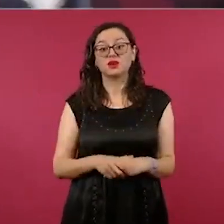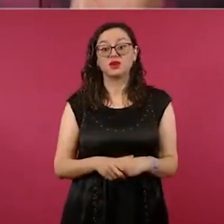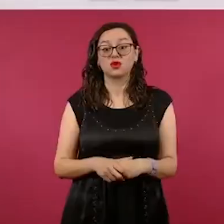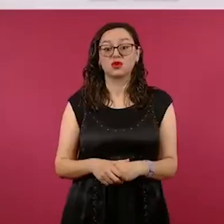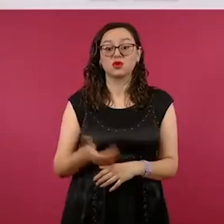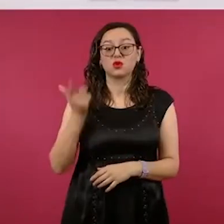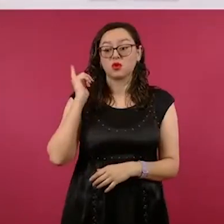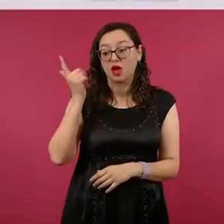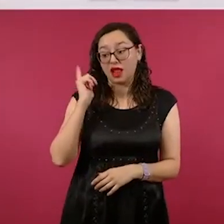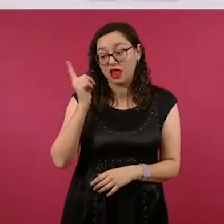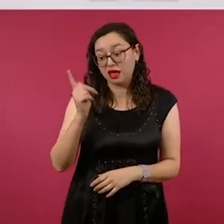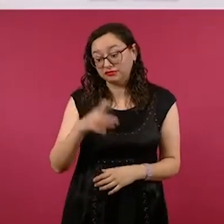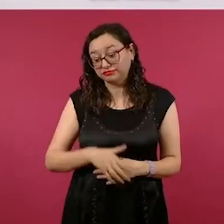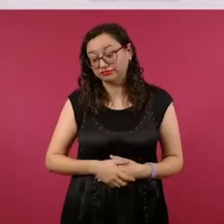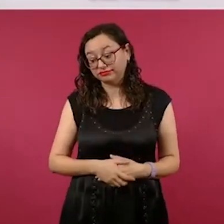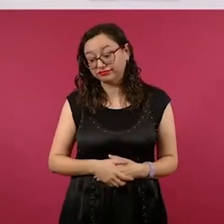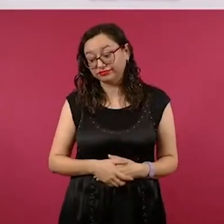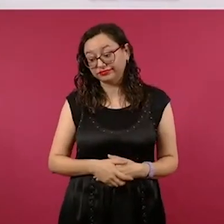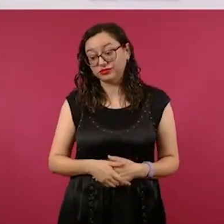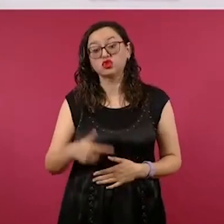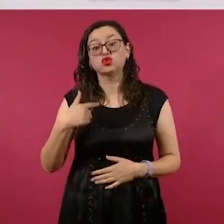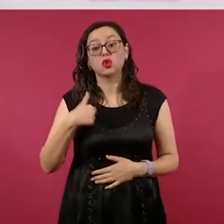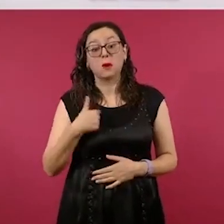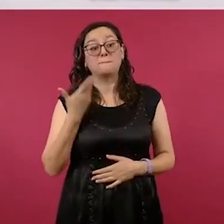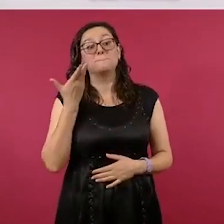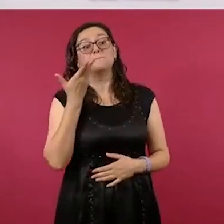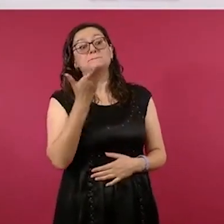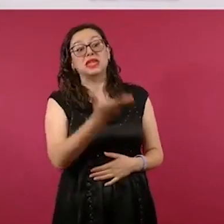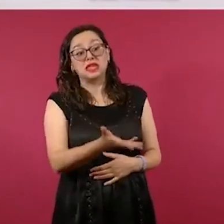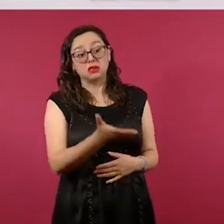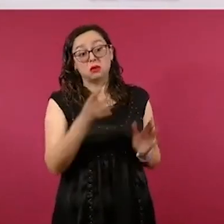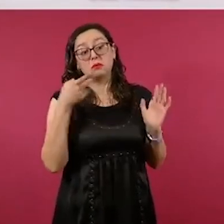son libres, pero por su bien,